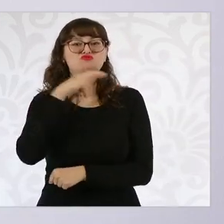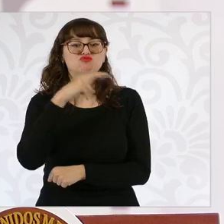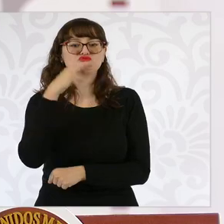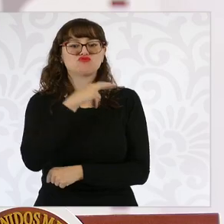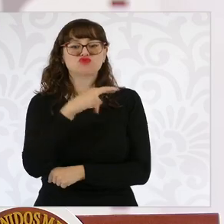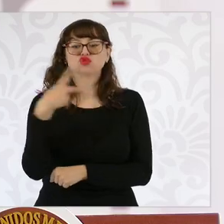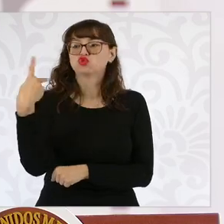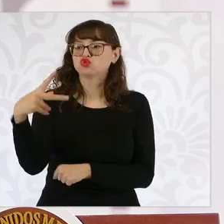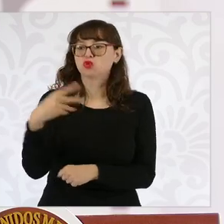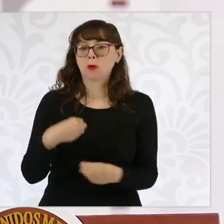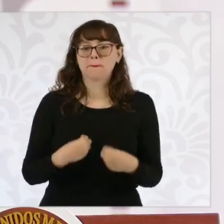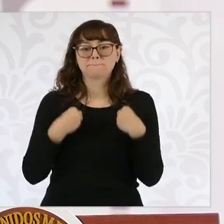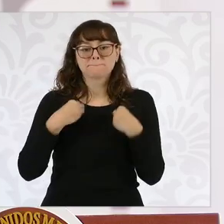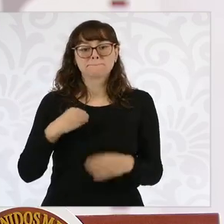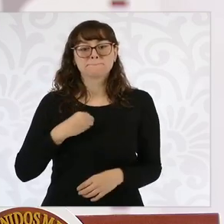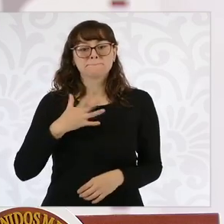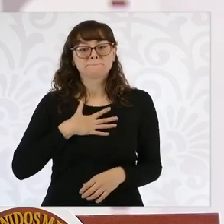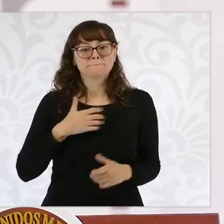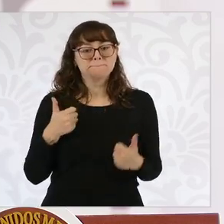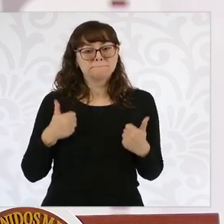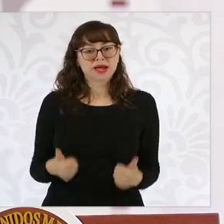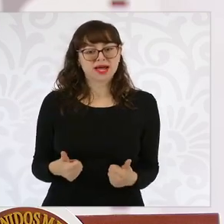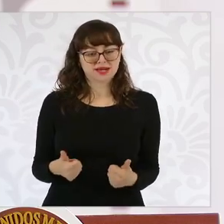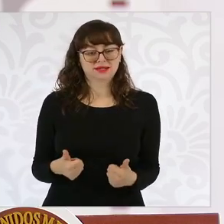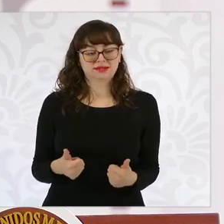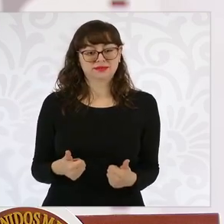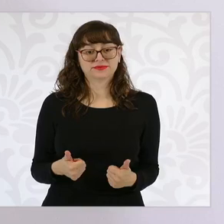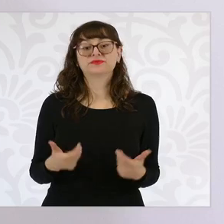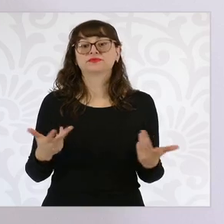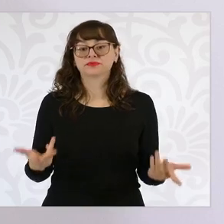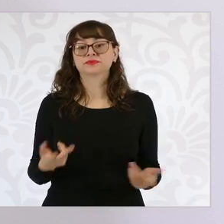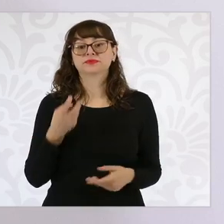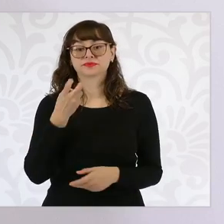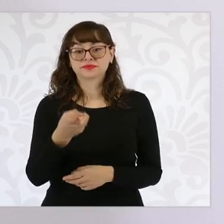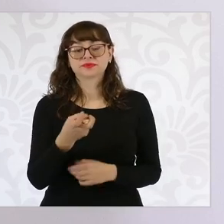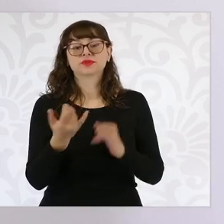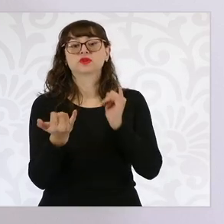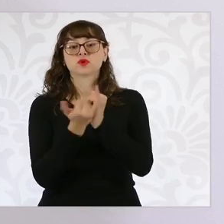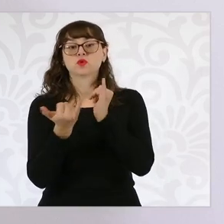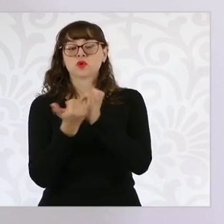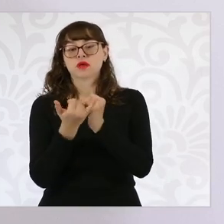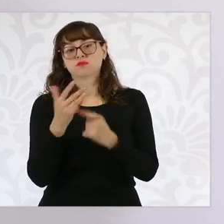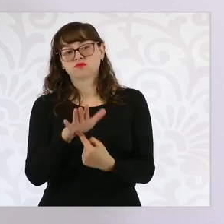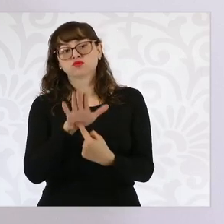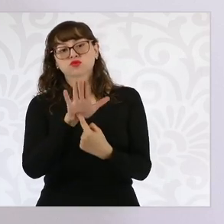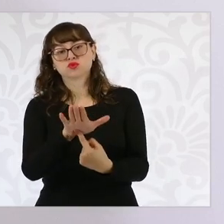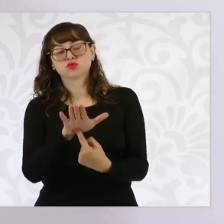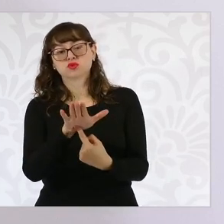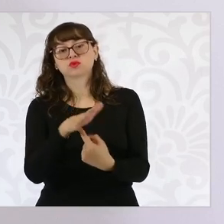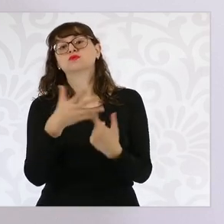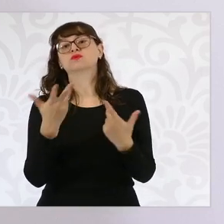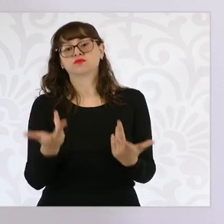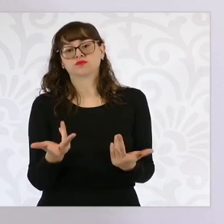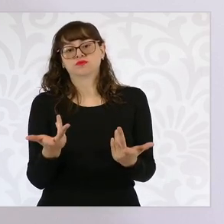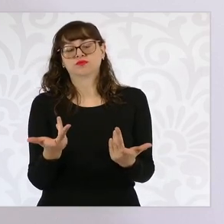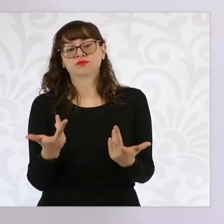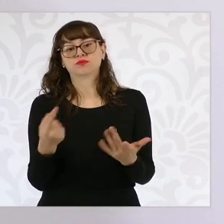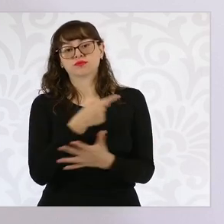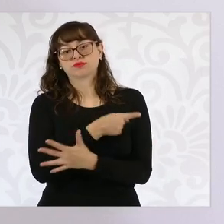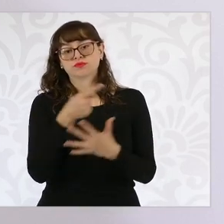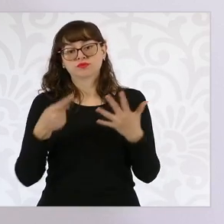su bienestar. Y se demostró también, con esto concluyo, que el modelo que se está implementando, que